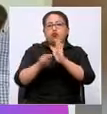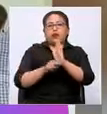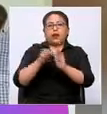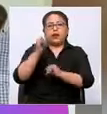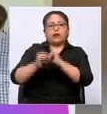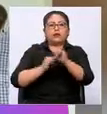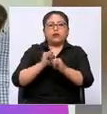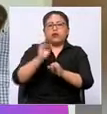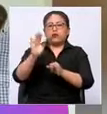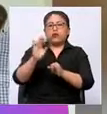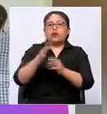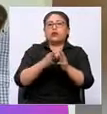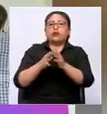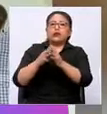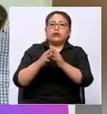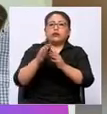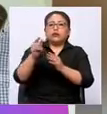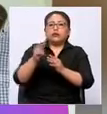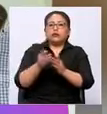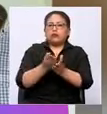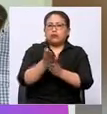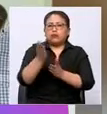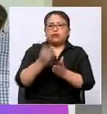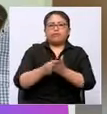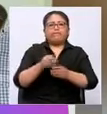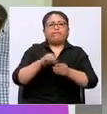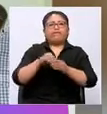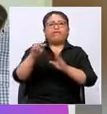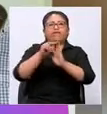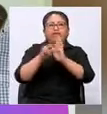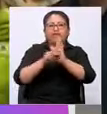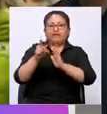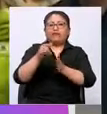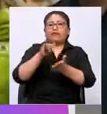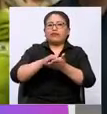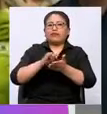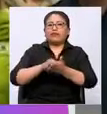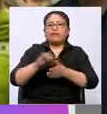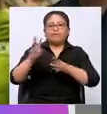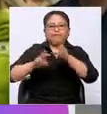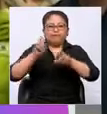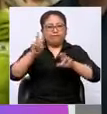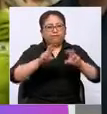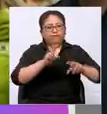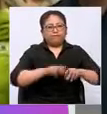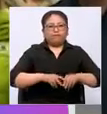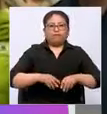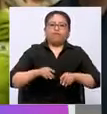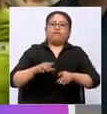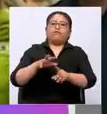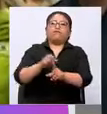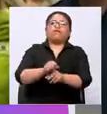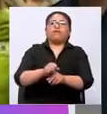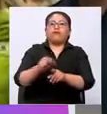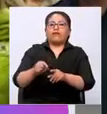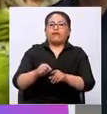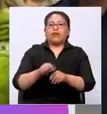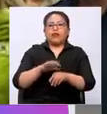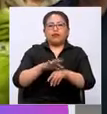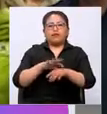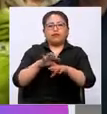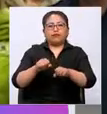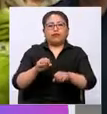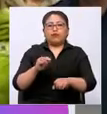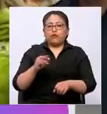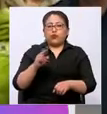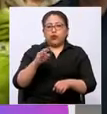justicia de los Estados Unidos, que a través de sus mecanismos internos ha activado investigaciones y claro ellos poseen otros tipos de medidas de